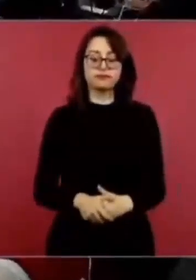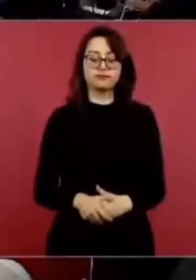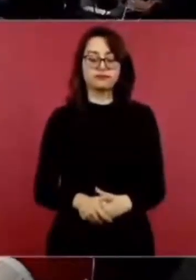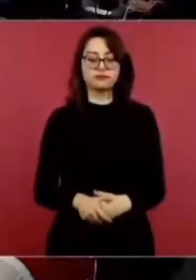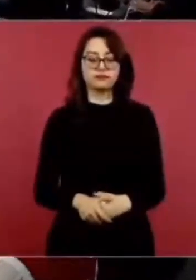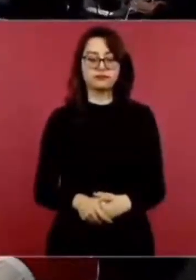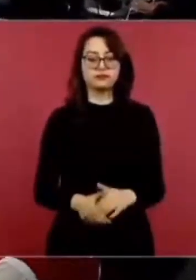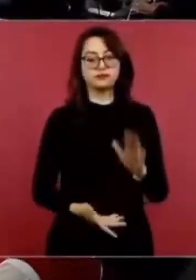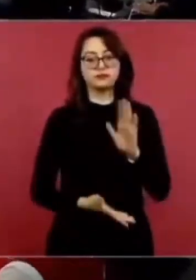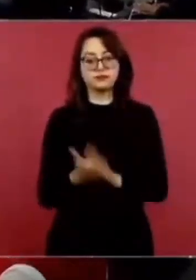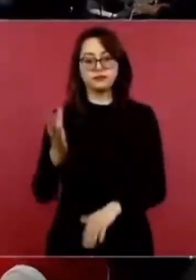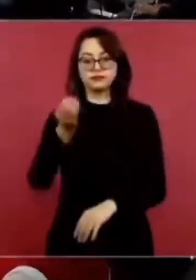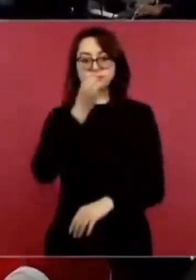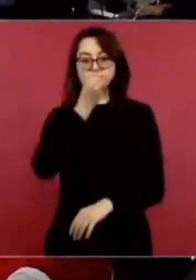Ya nos vamos a ayudar.